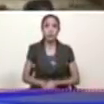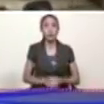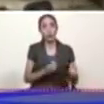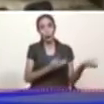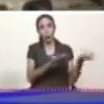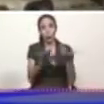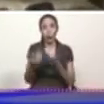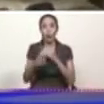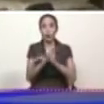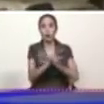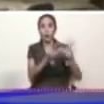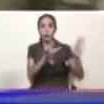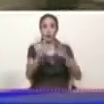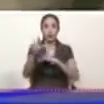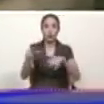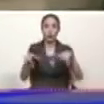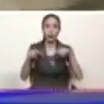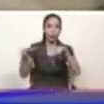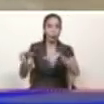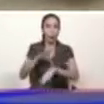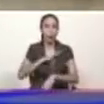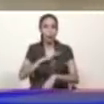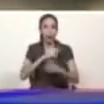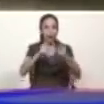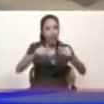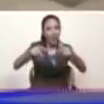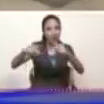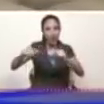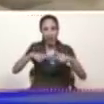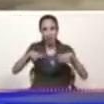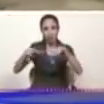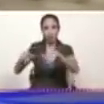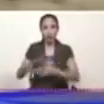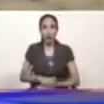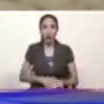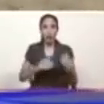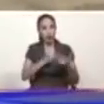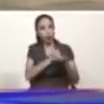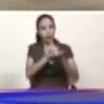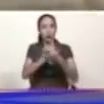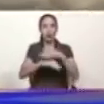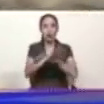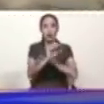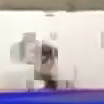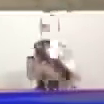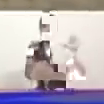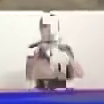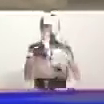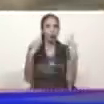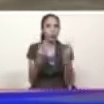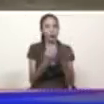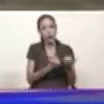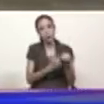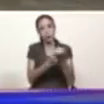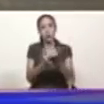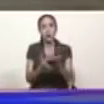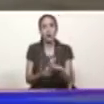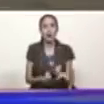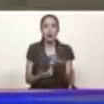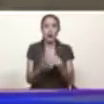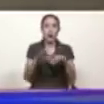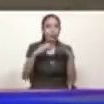285 títulos de tierra que van a beneficiar a 507 familias campesinas